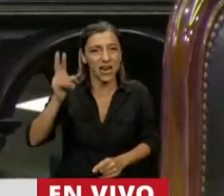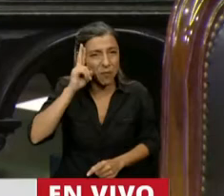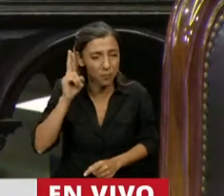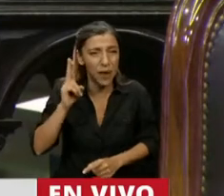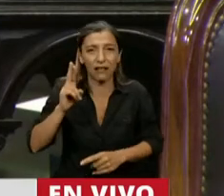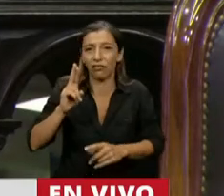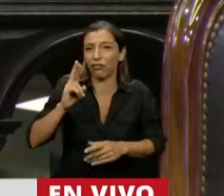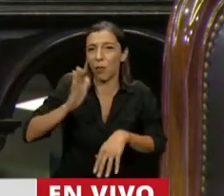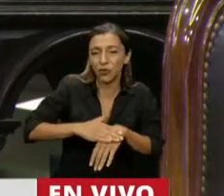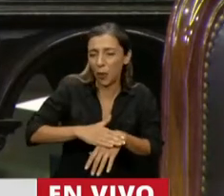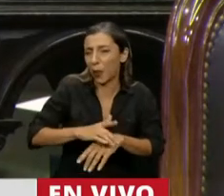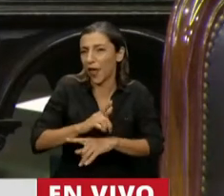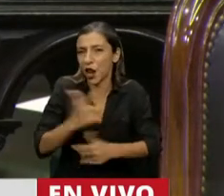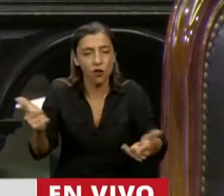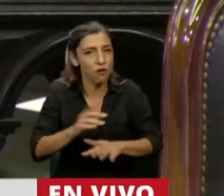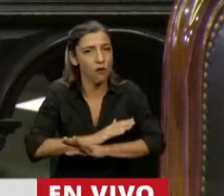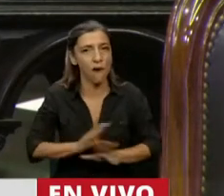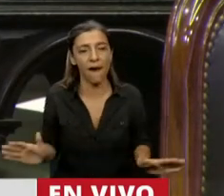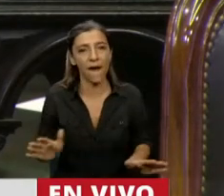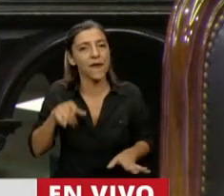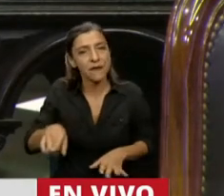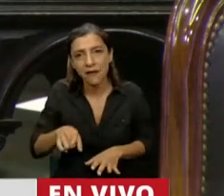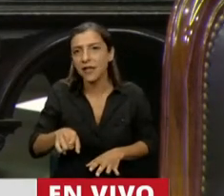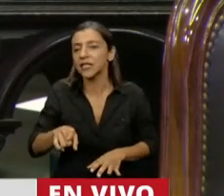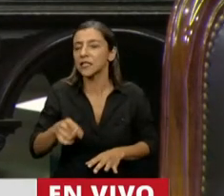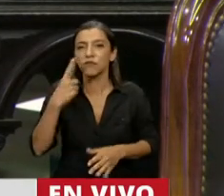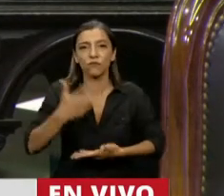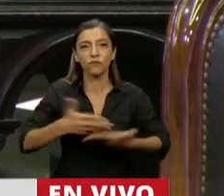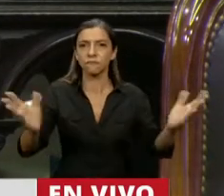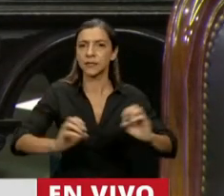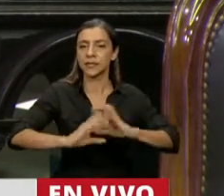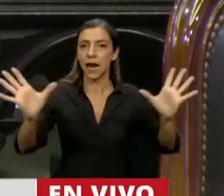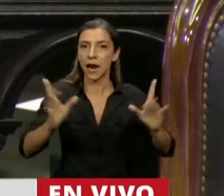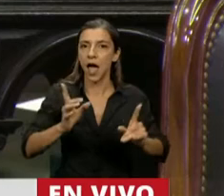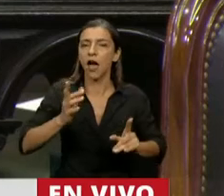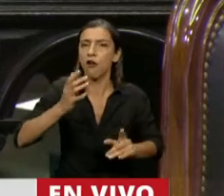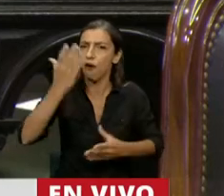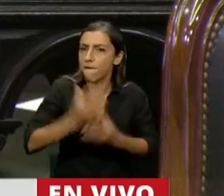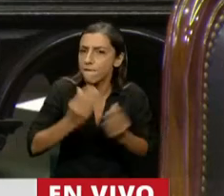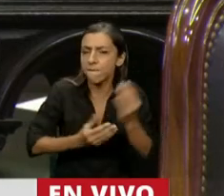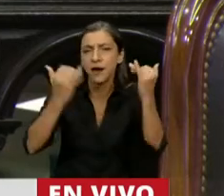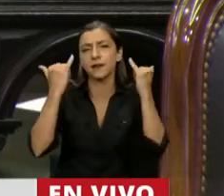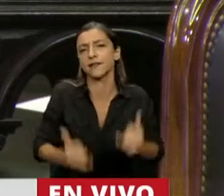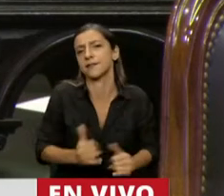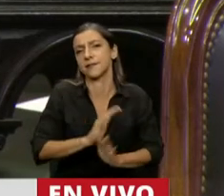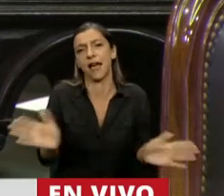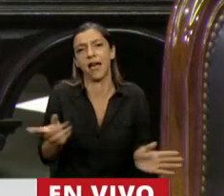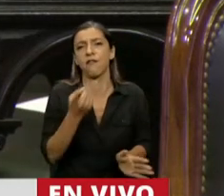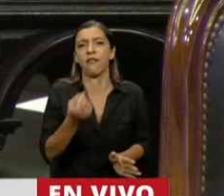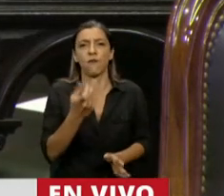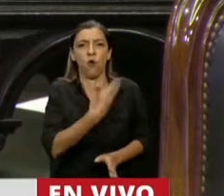botón claro de algunos errores con los que se maneja este gobierno.